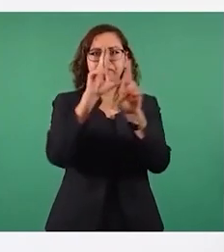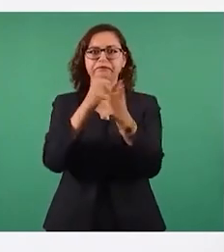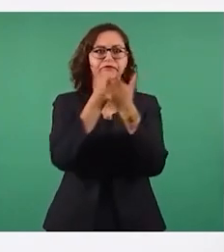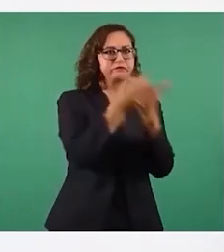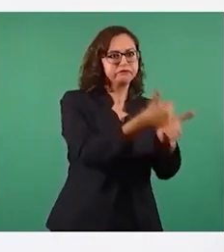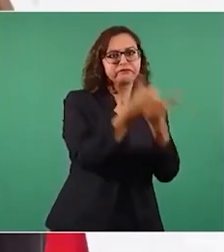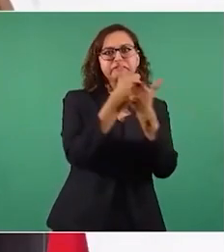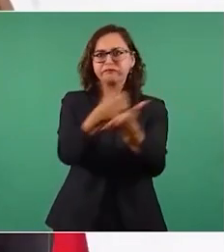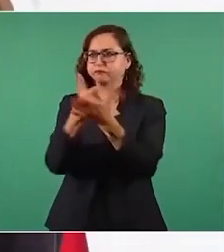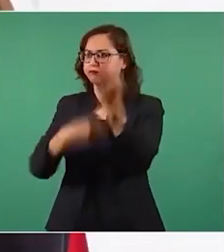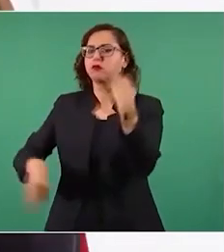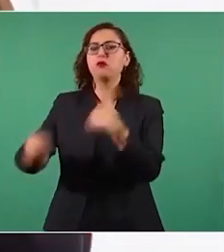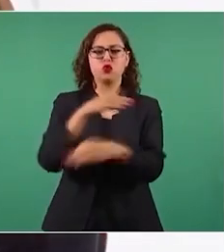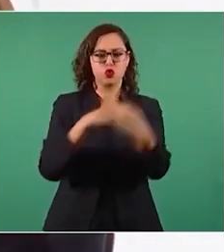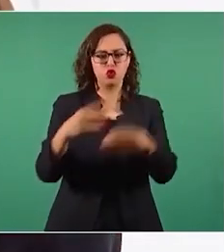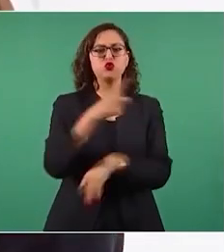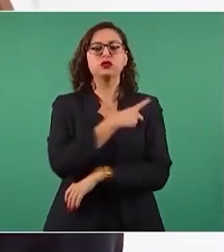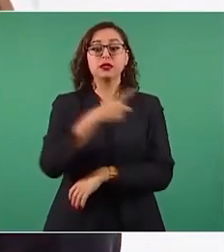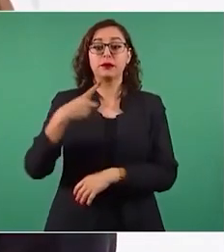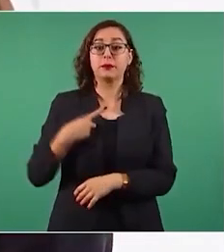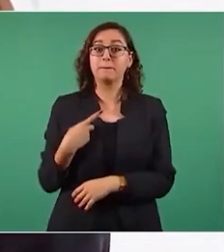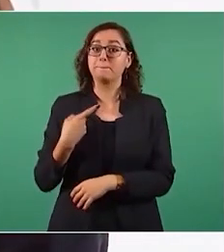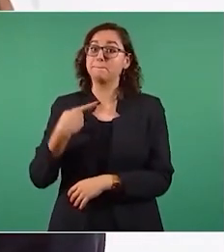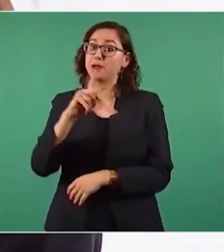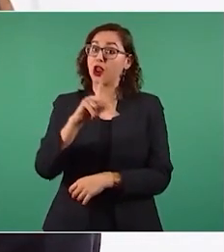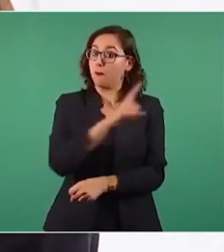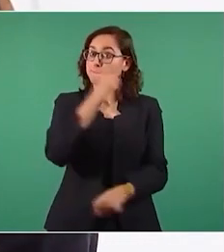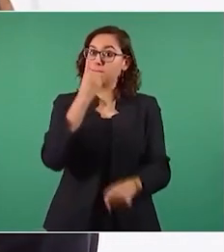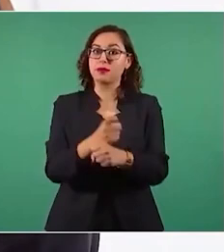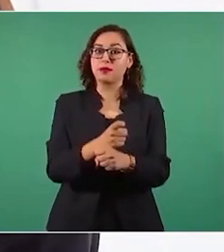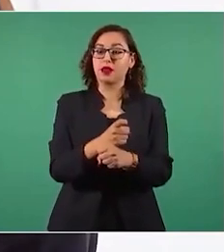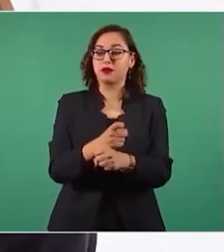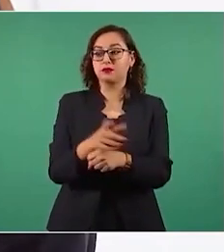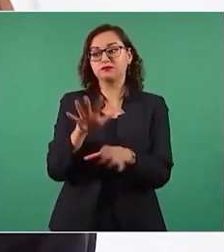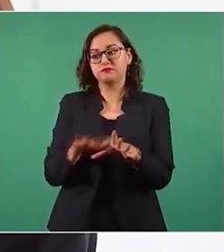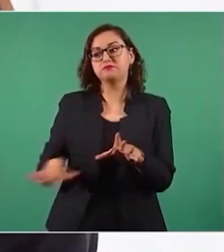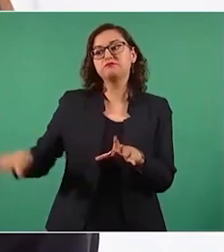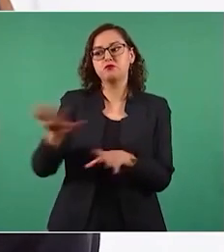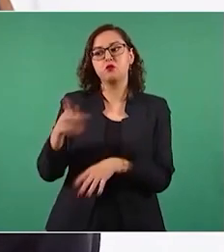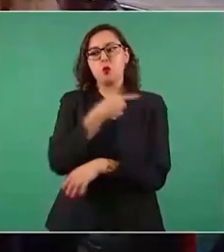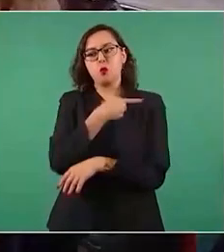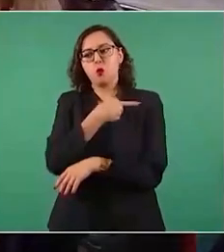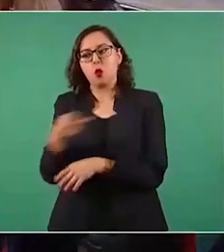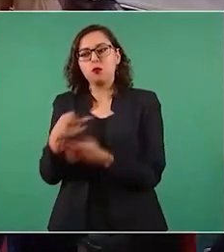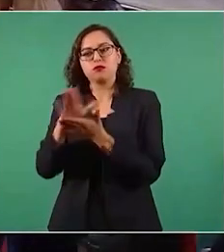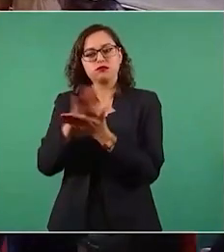preferencia se debe seguir dando a los más pobres y necesitados.